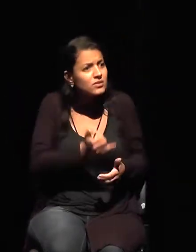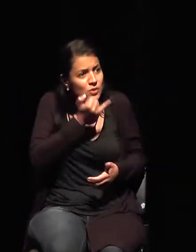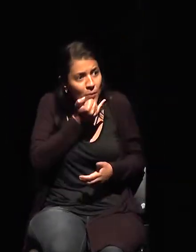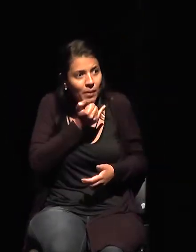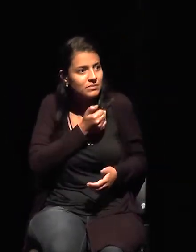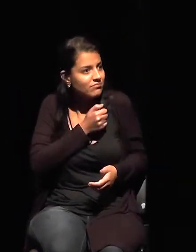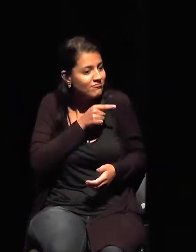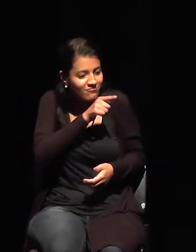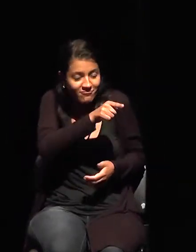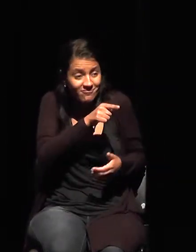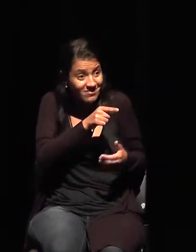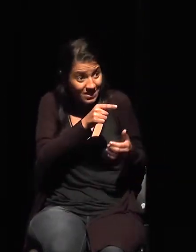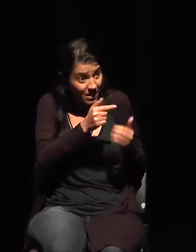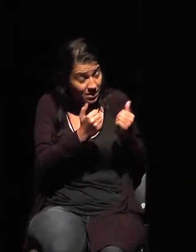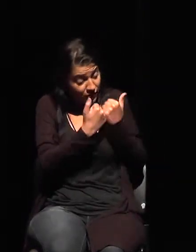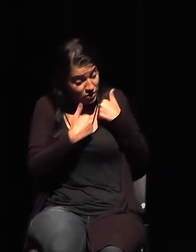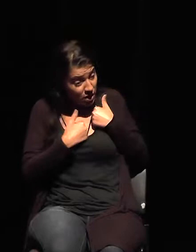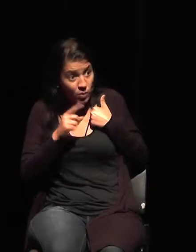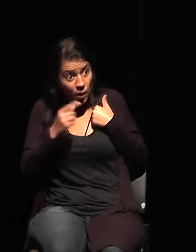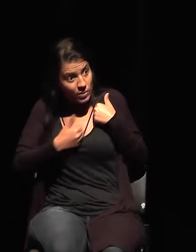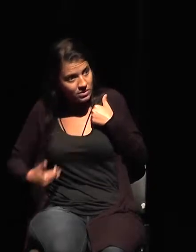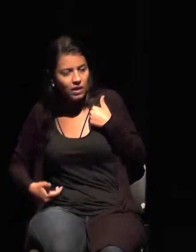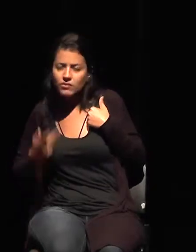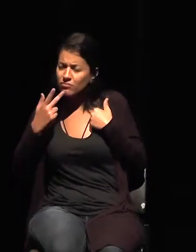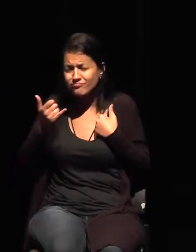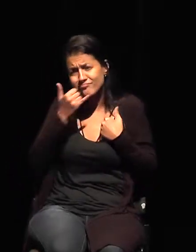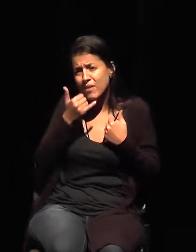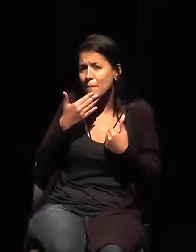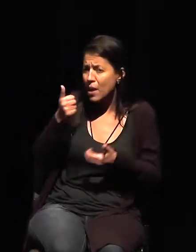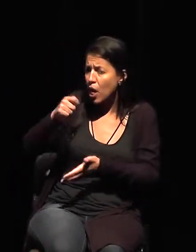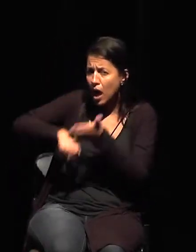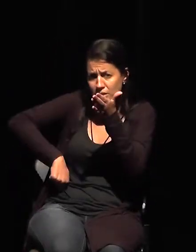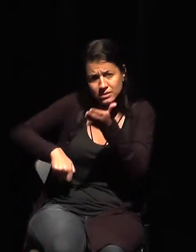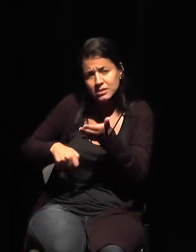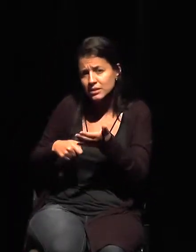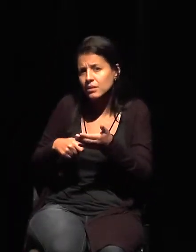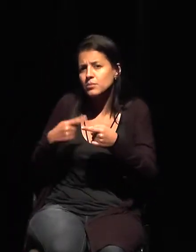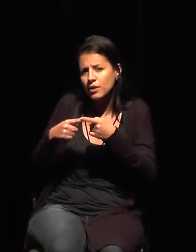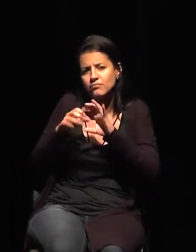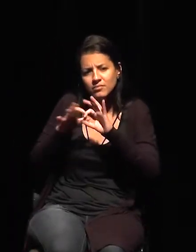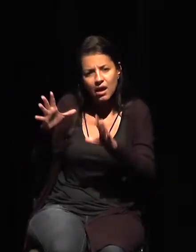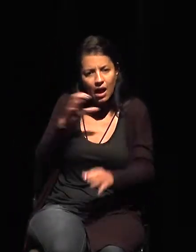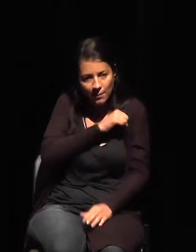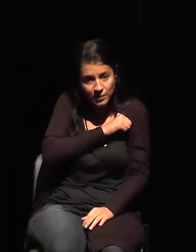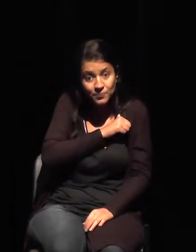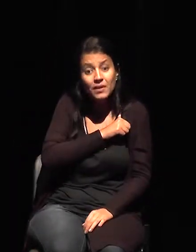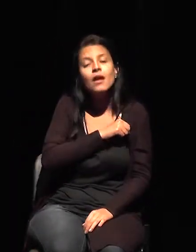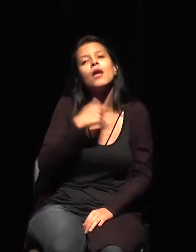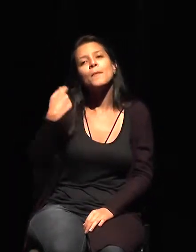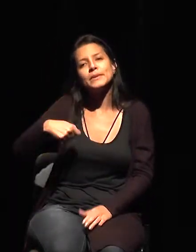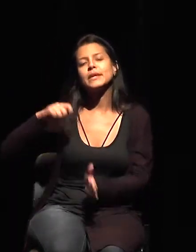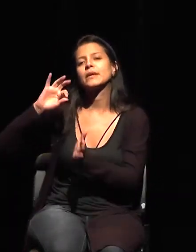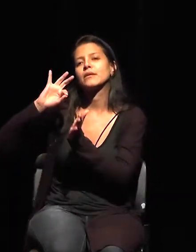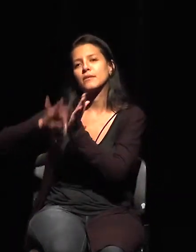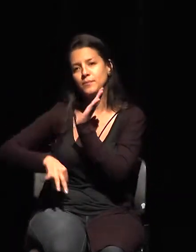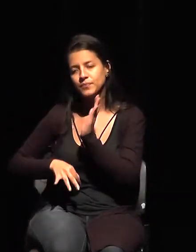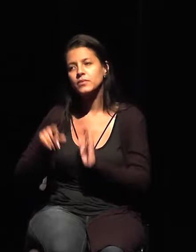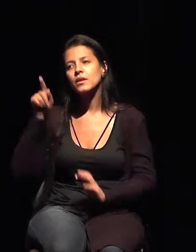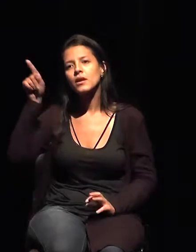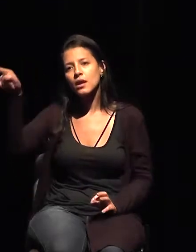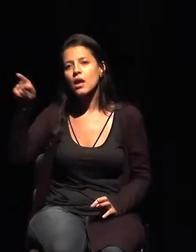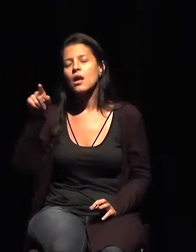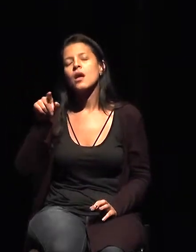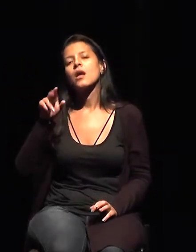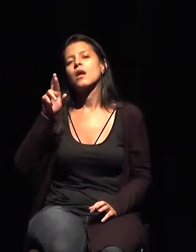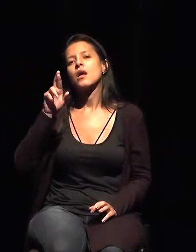de todas formas, firmé la confesión de deuda. Pero antes tuve que escuchar de la Secretaría de Ingresos que toda la documentación oficial